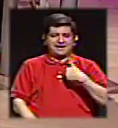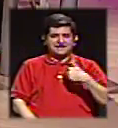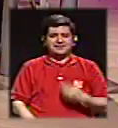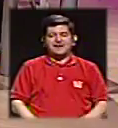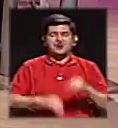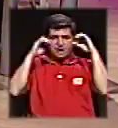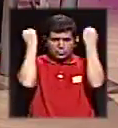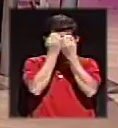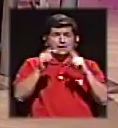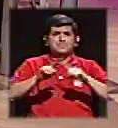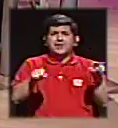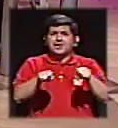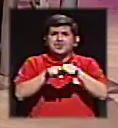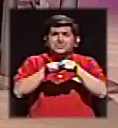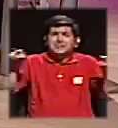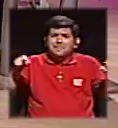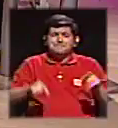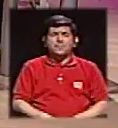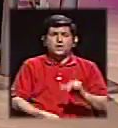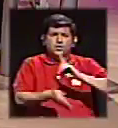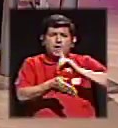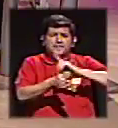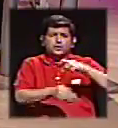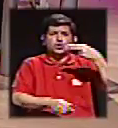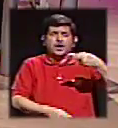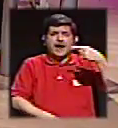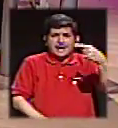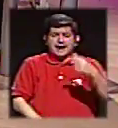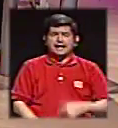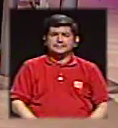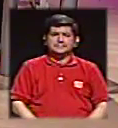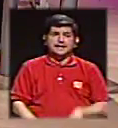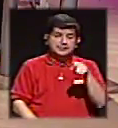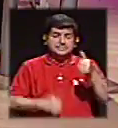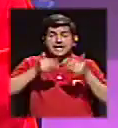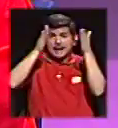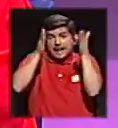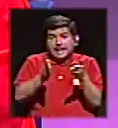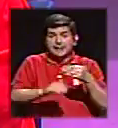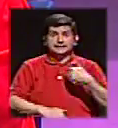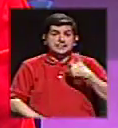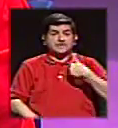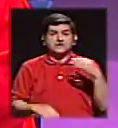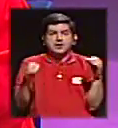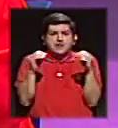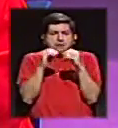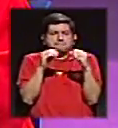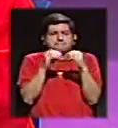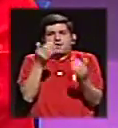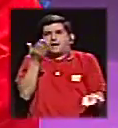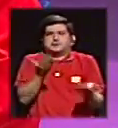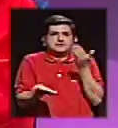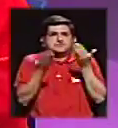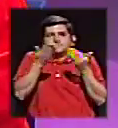doctorcito Hernández Gómez y vea que era el candidato, digamos, que tenía más